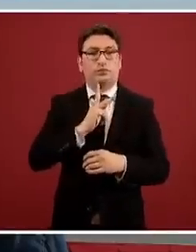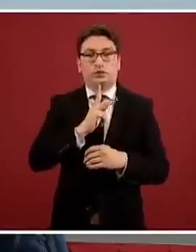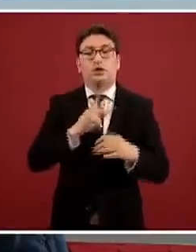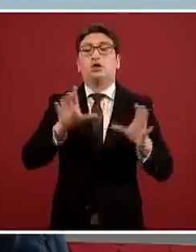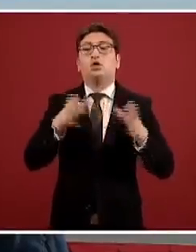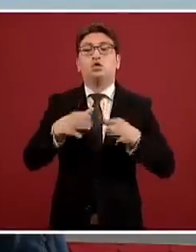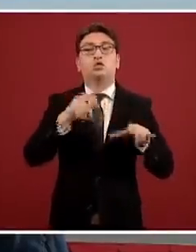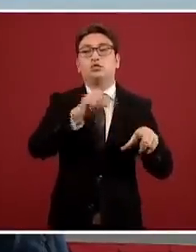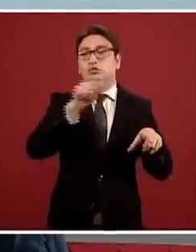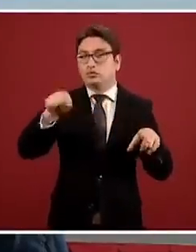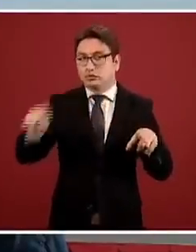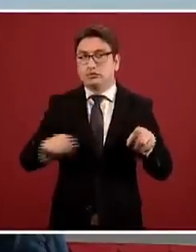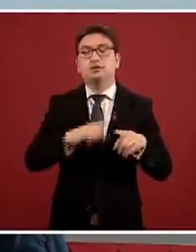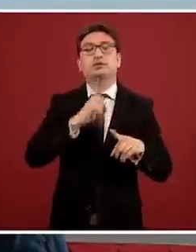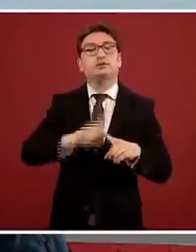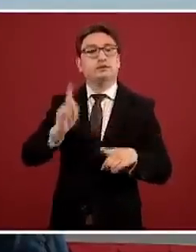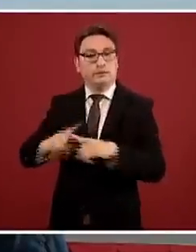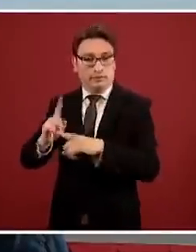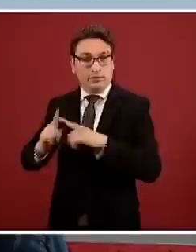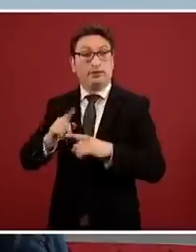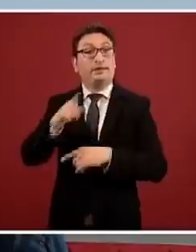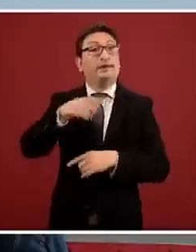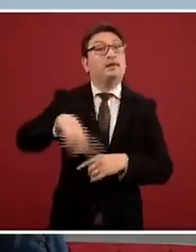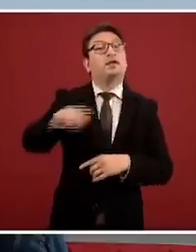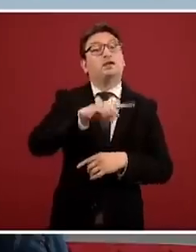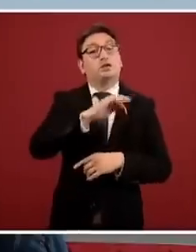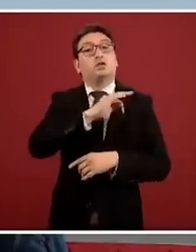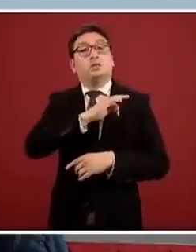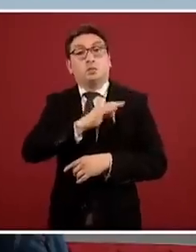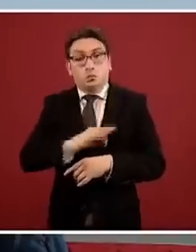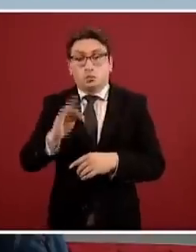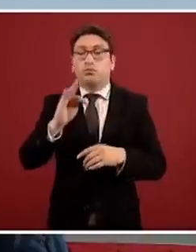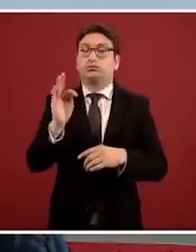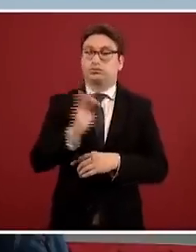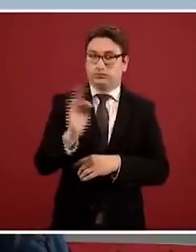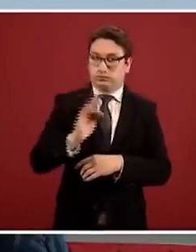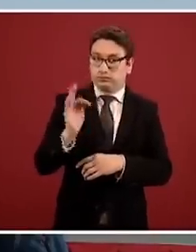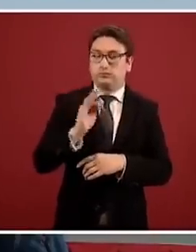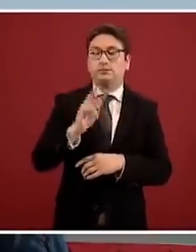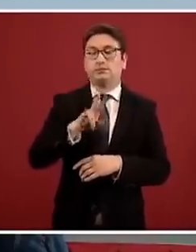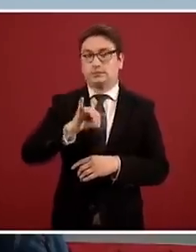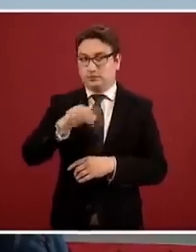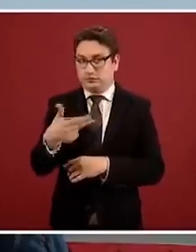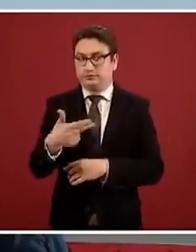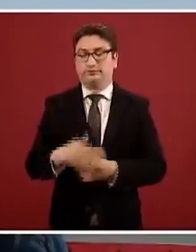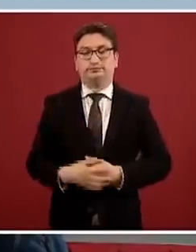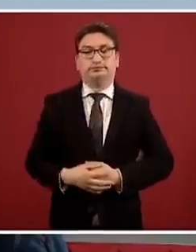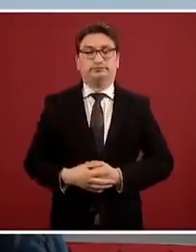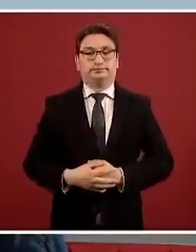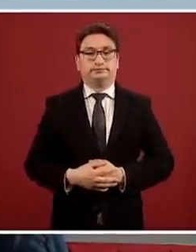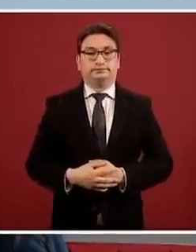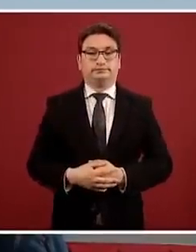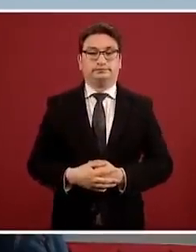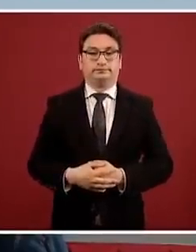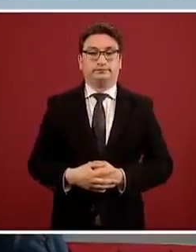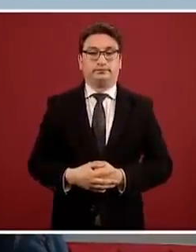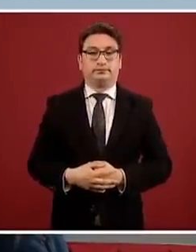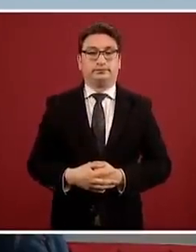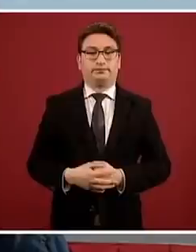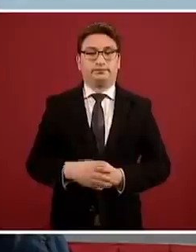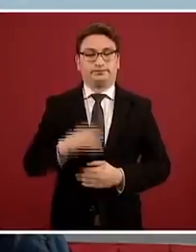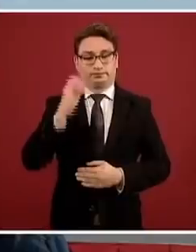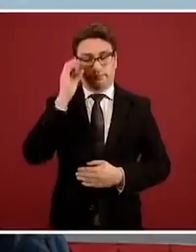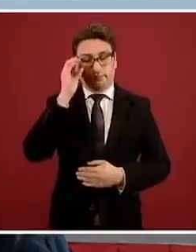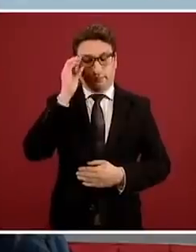comunidades que se conoce tienen una mayor frecuencia de infección por VIH. Y esto